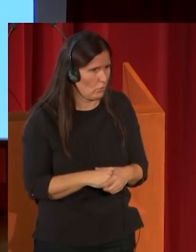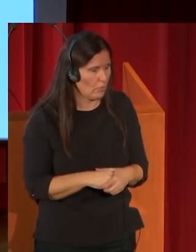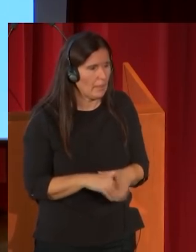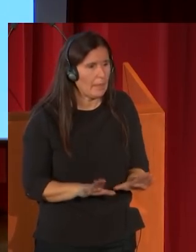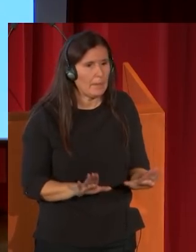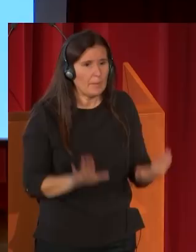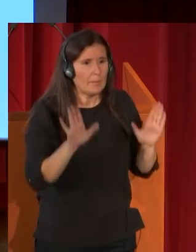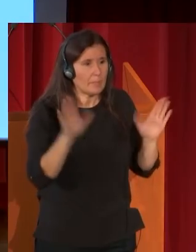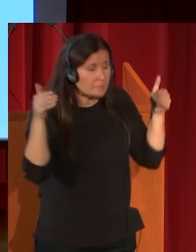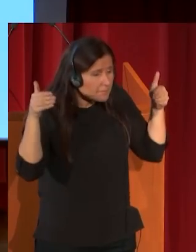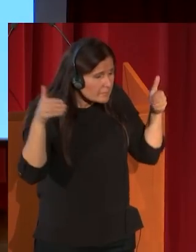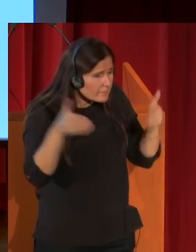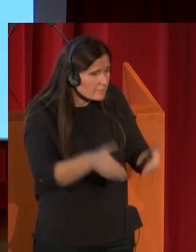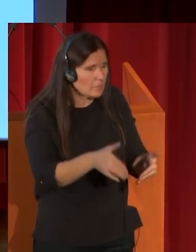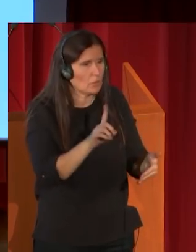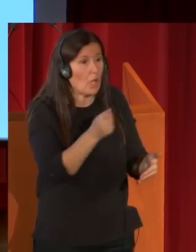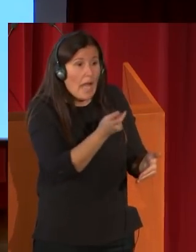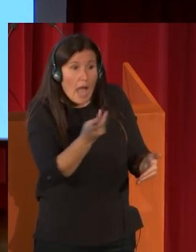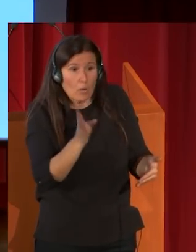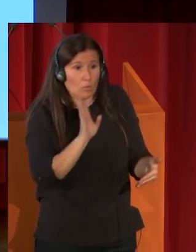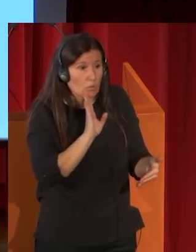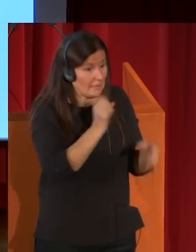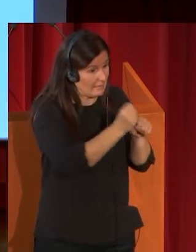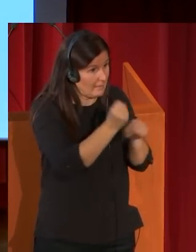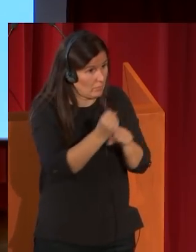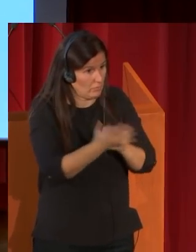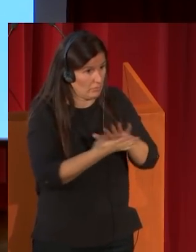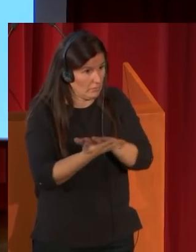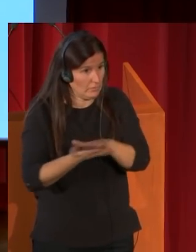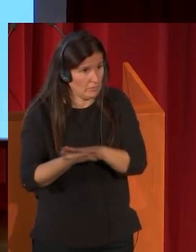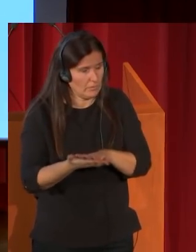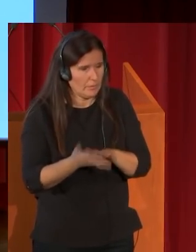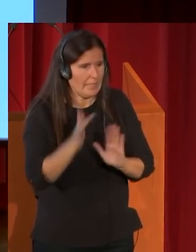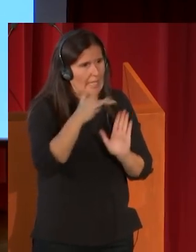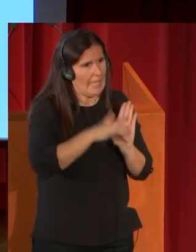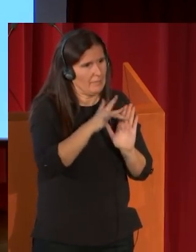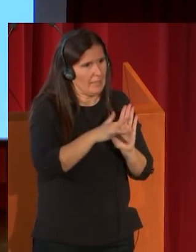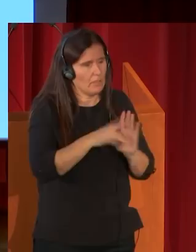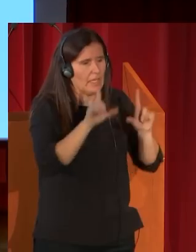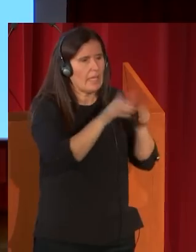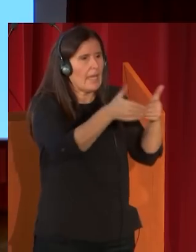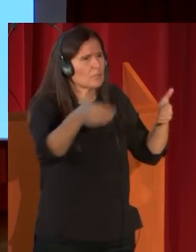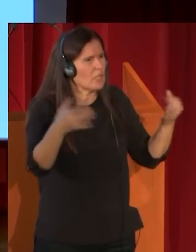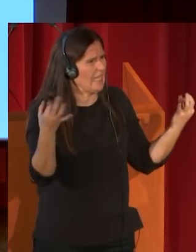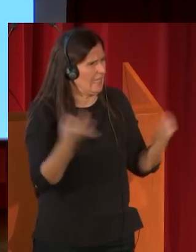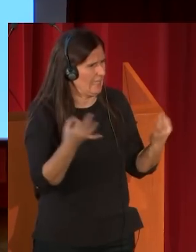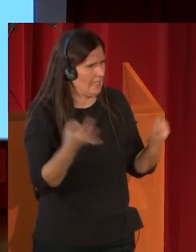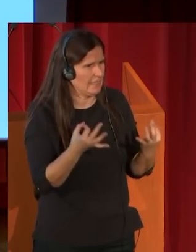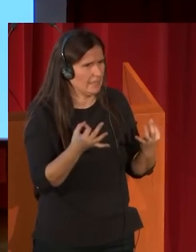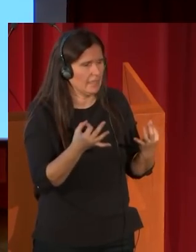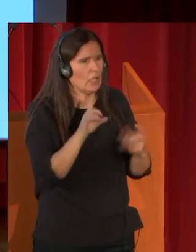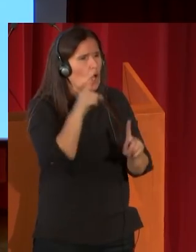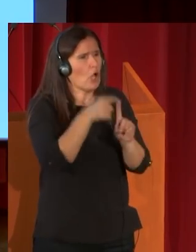pero ciñéndonos solo a algunas de esas obras, una explicación de lo que es la exposición y los